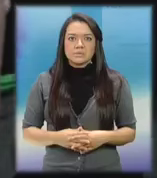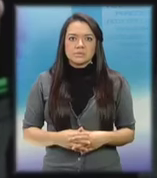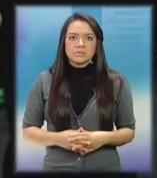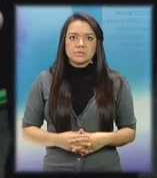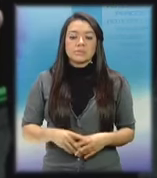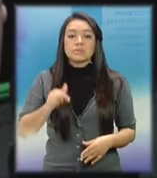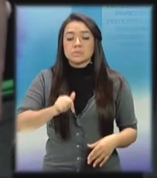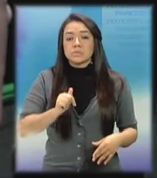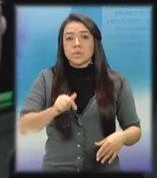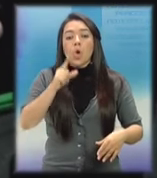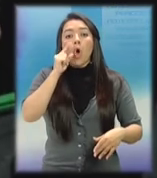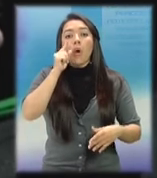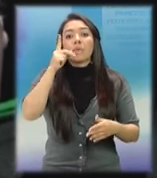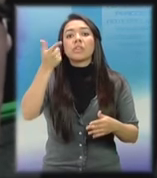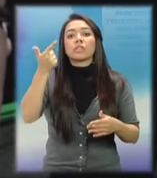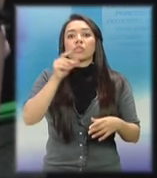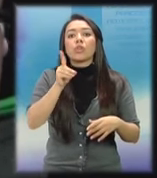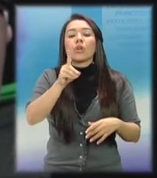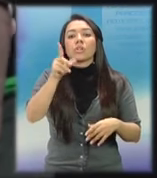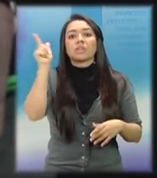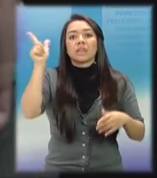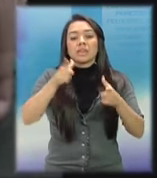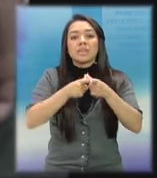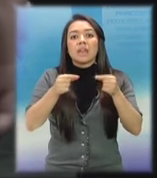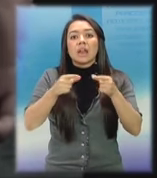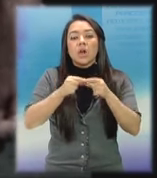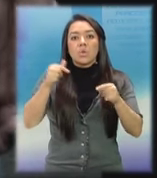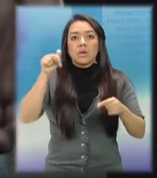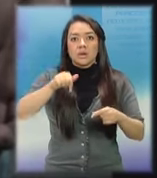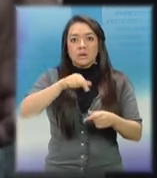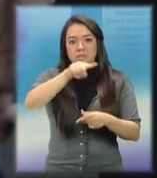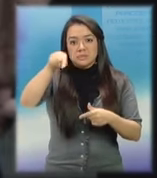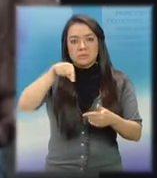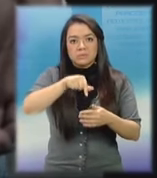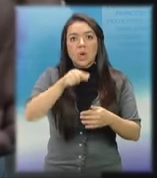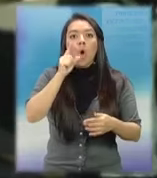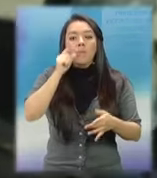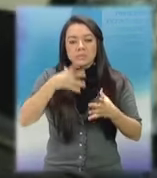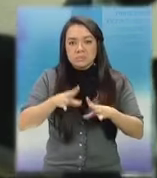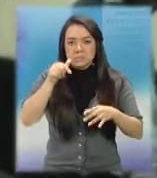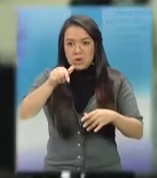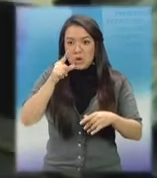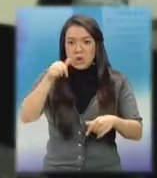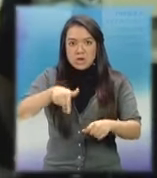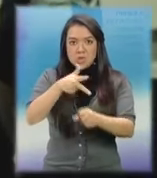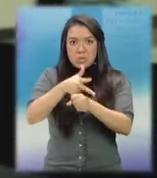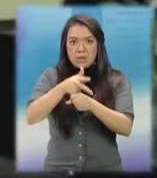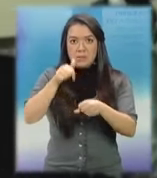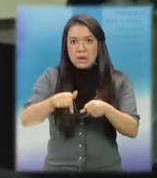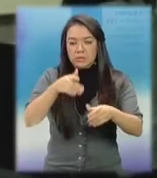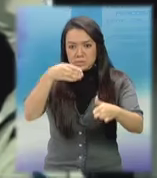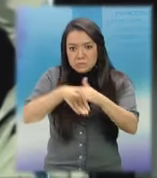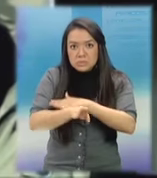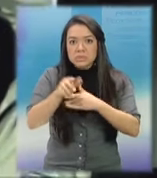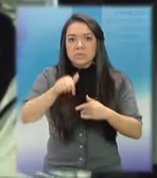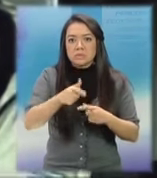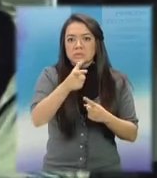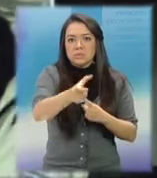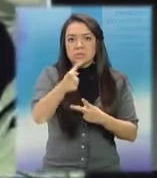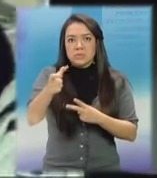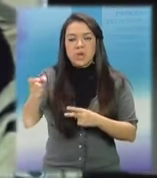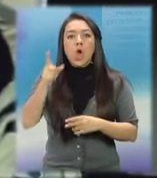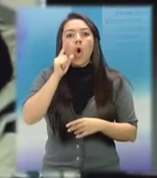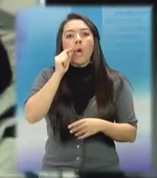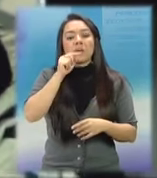Un nicaragüense fue capturado en carretera El Salvador después de haber saqueado un kiosco de celulares dentro de un centro comercial. Tariq Haad